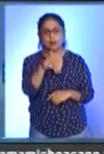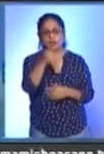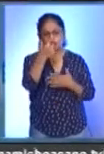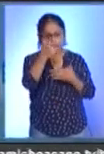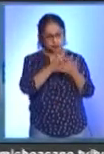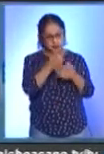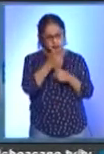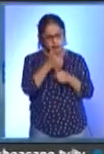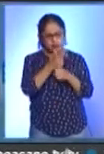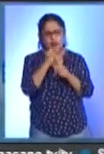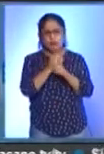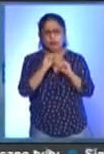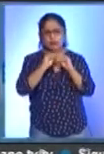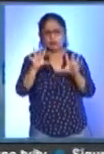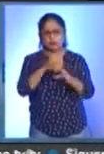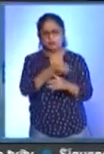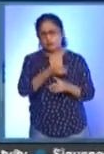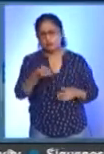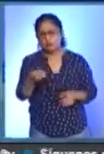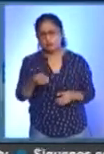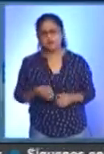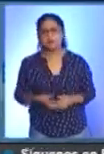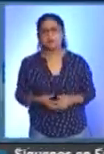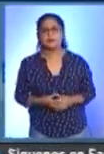padecimiento. SM Noticias